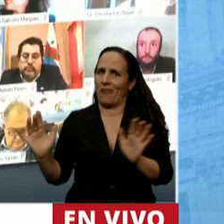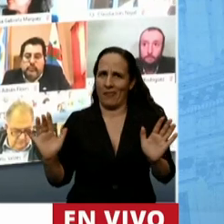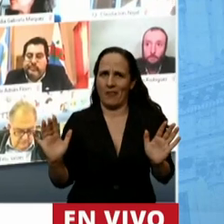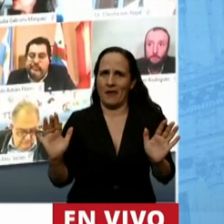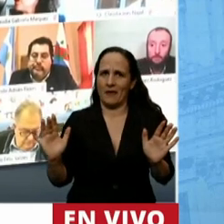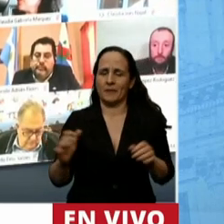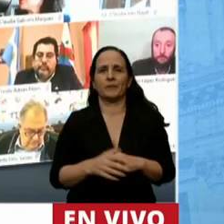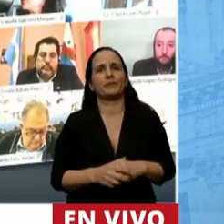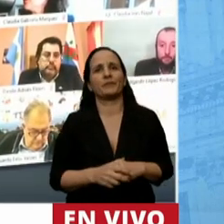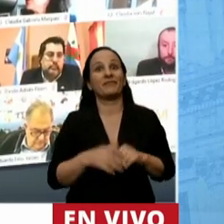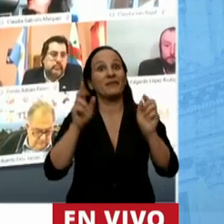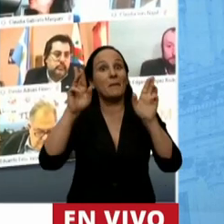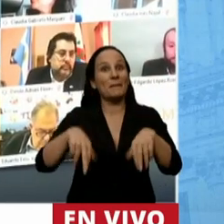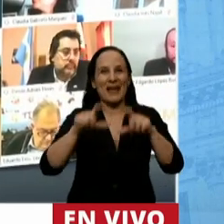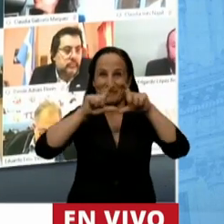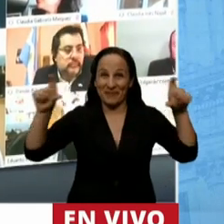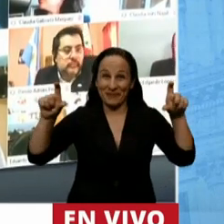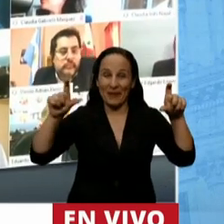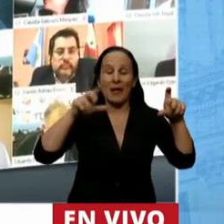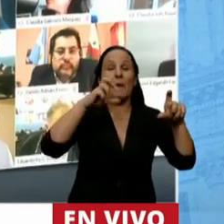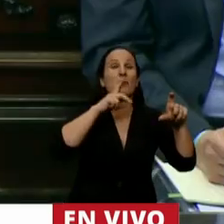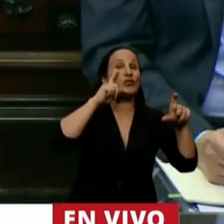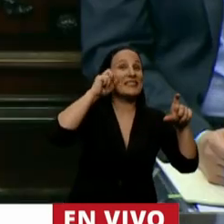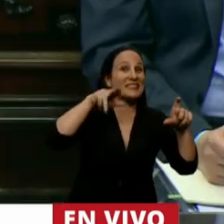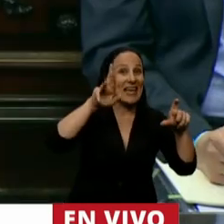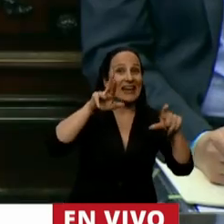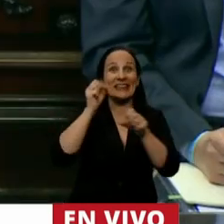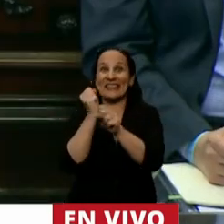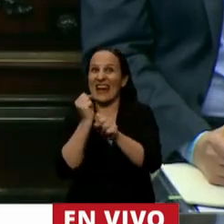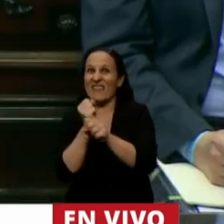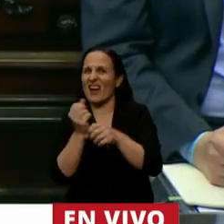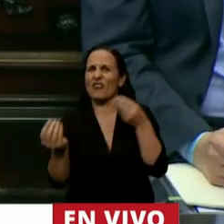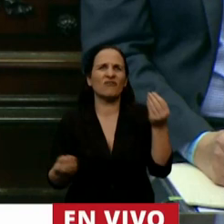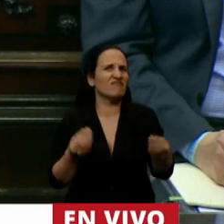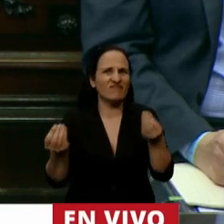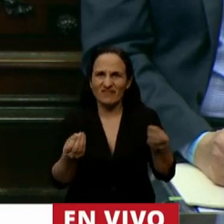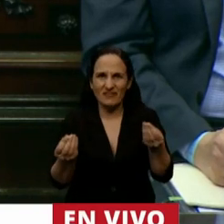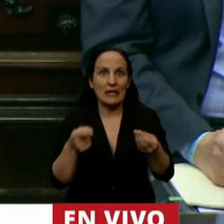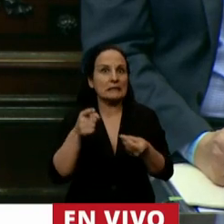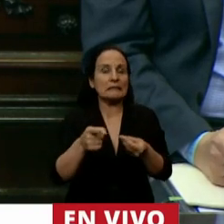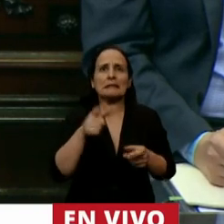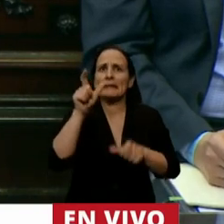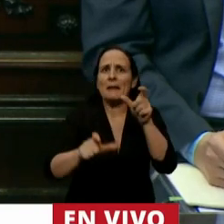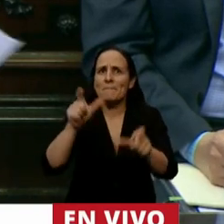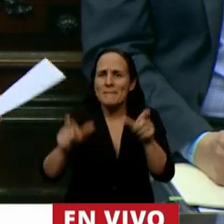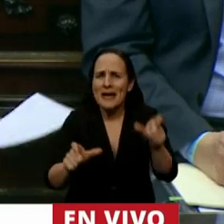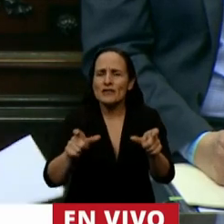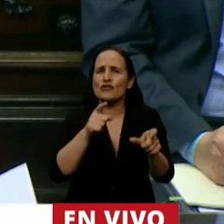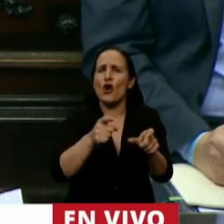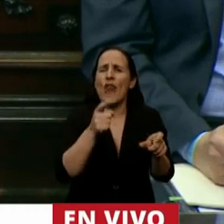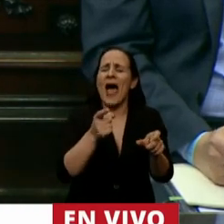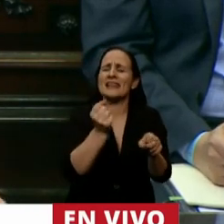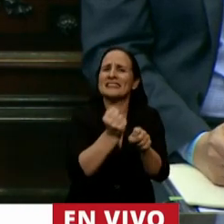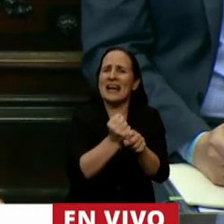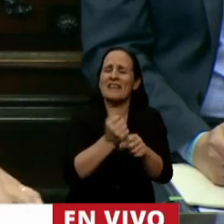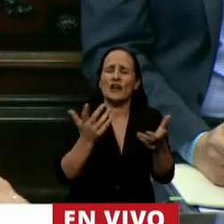lanzamos el programa potenciar trabajo para contribuir a la formación laboral de aquellas personas que se encuentran en situación de